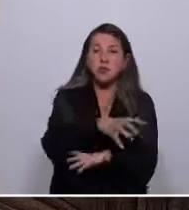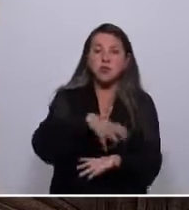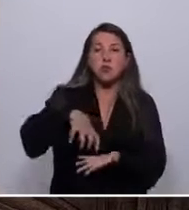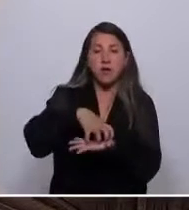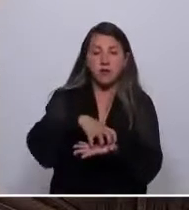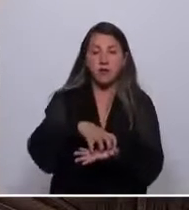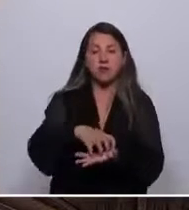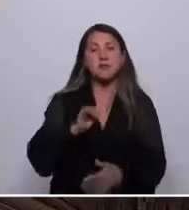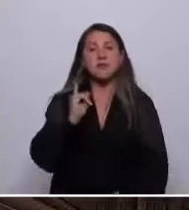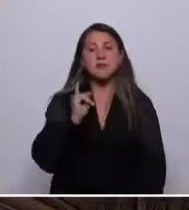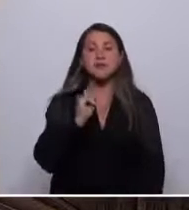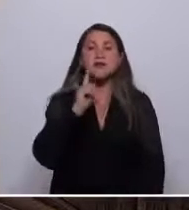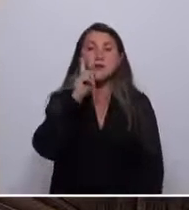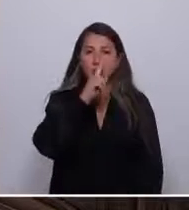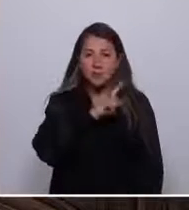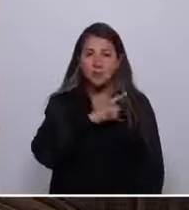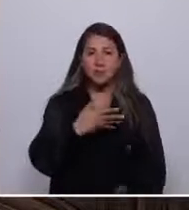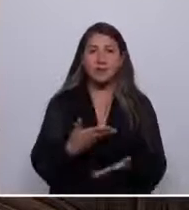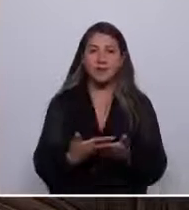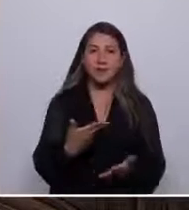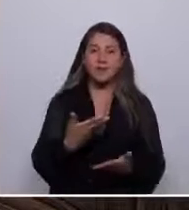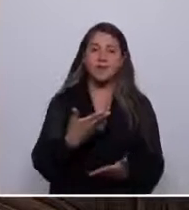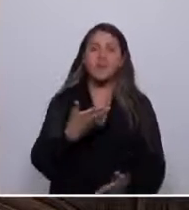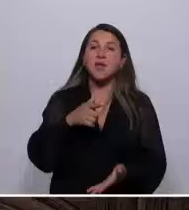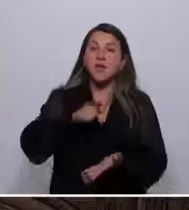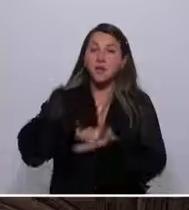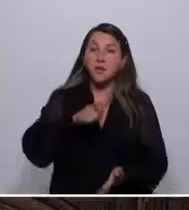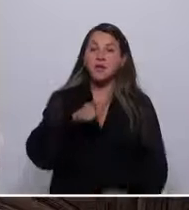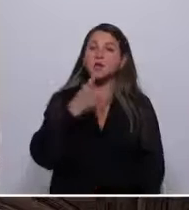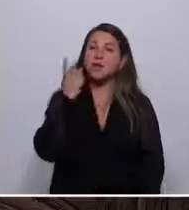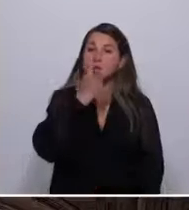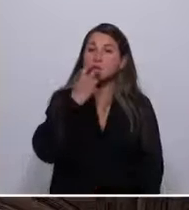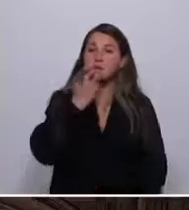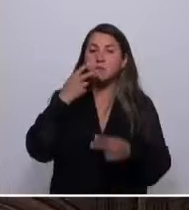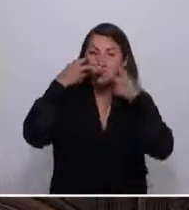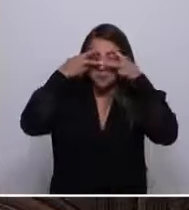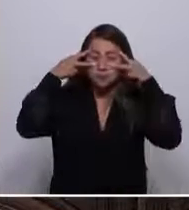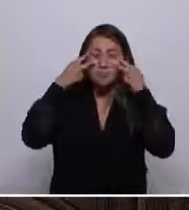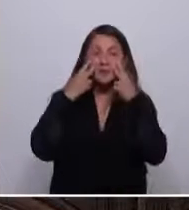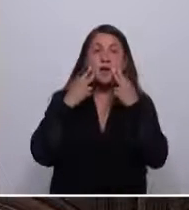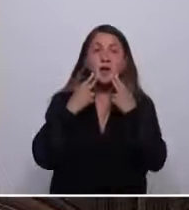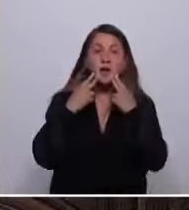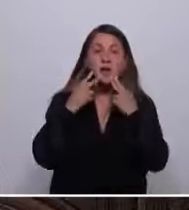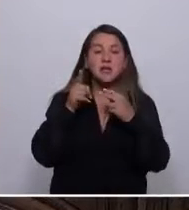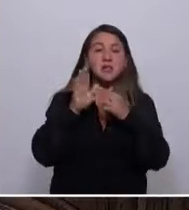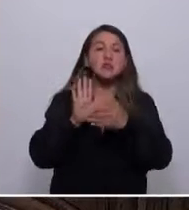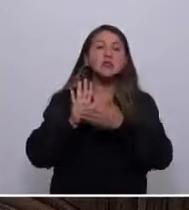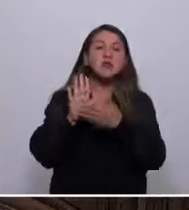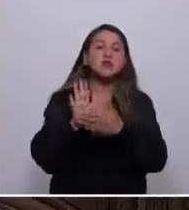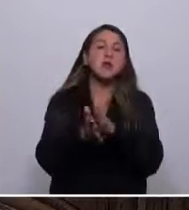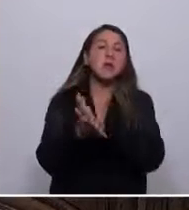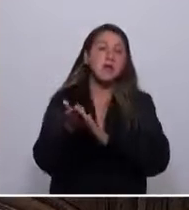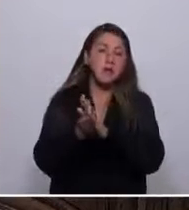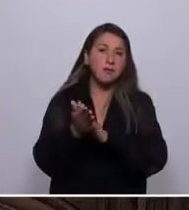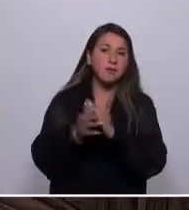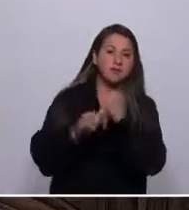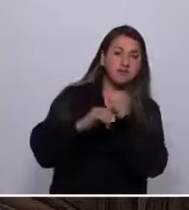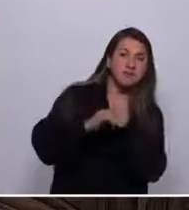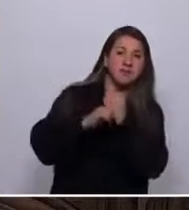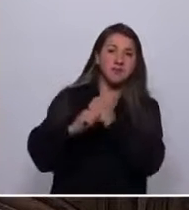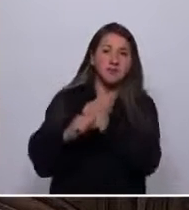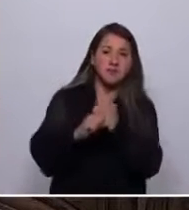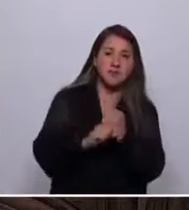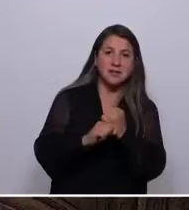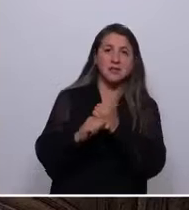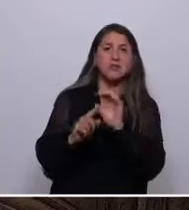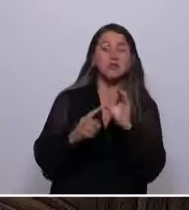y, sí, la última hablante nativa de la lengua yagán. La vemos los yaganes como un ejemplo de resistencia ante la masacre cultural,